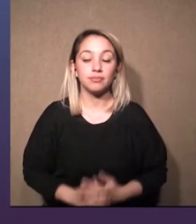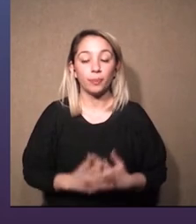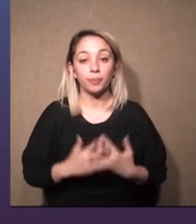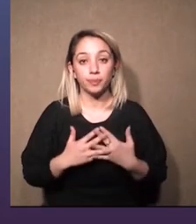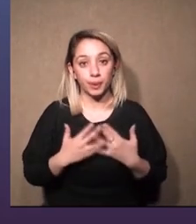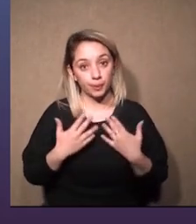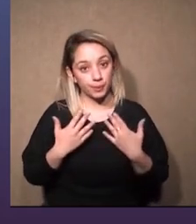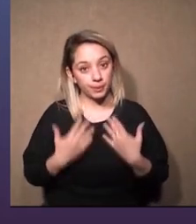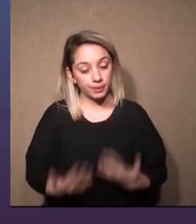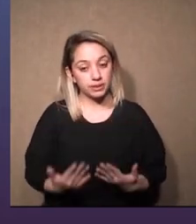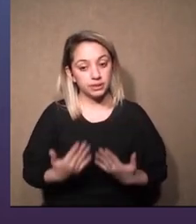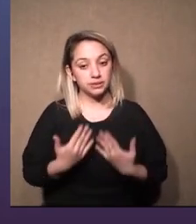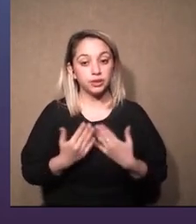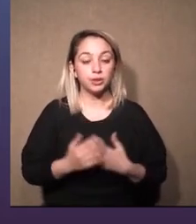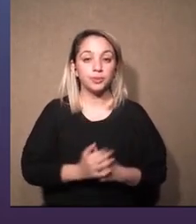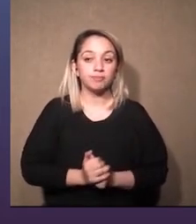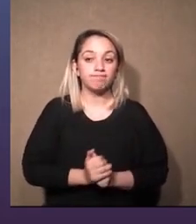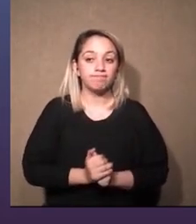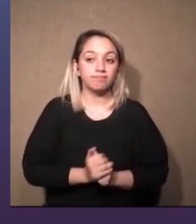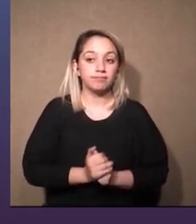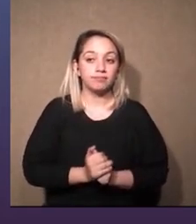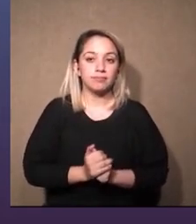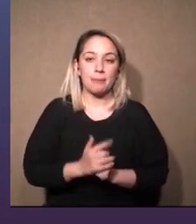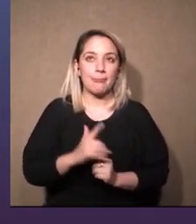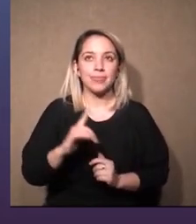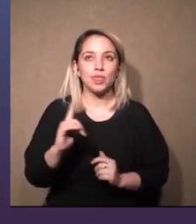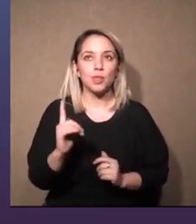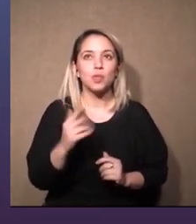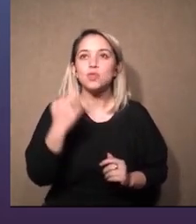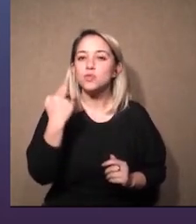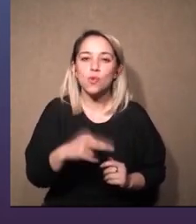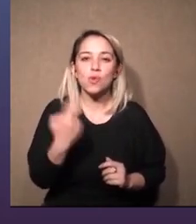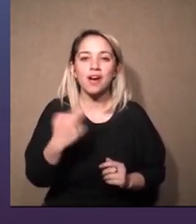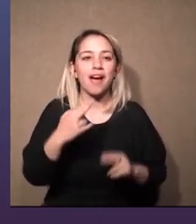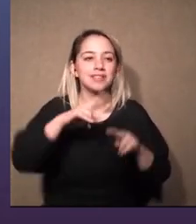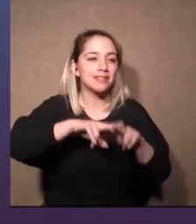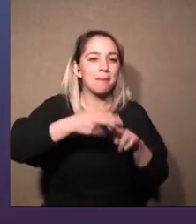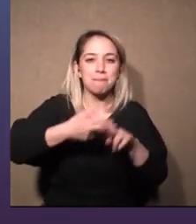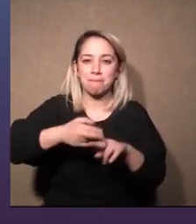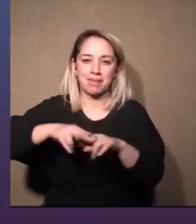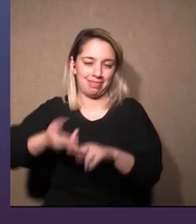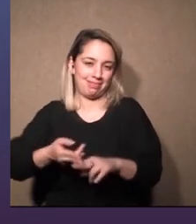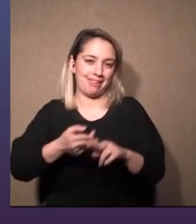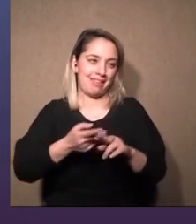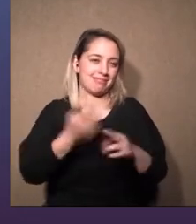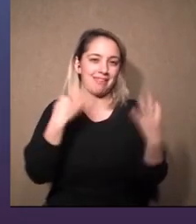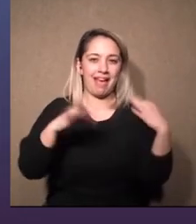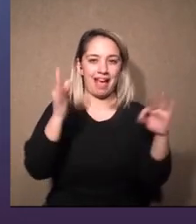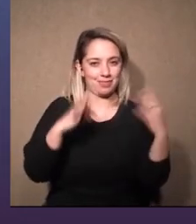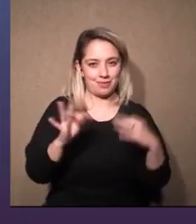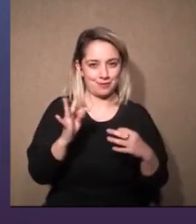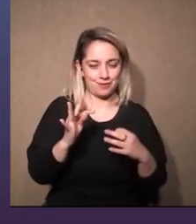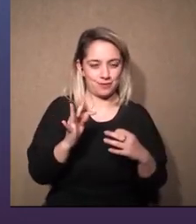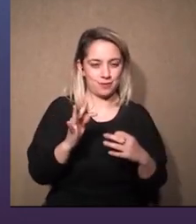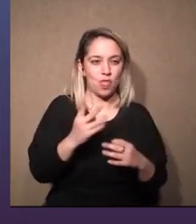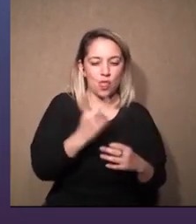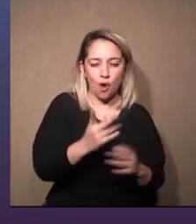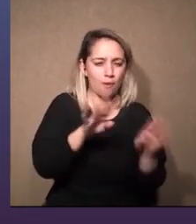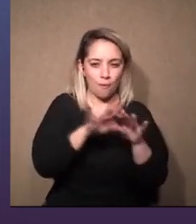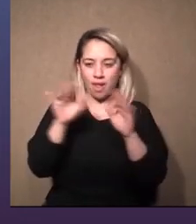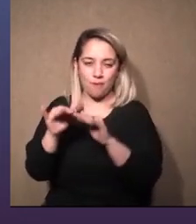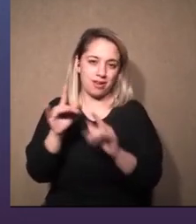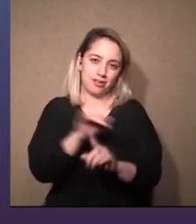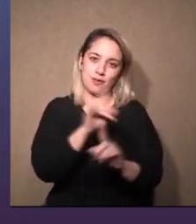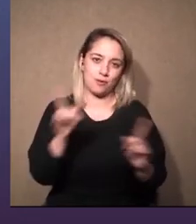bueno no hay dos teatros iguales por eso siempre hay que adaptar la